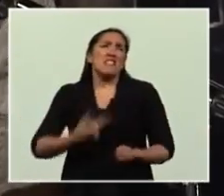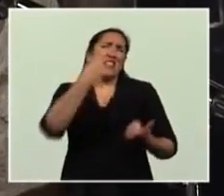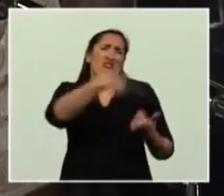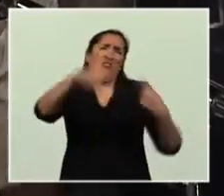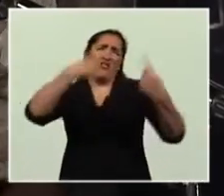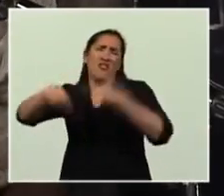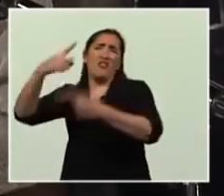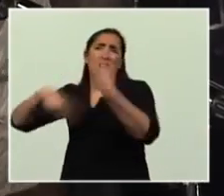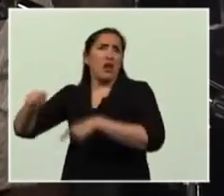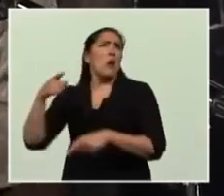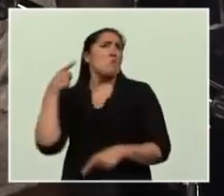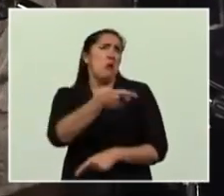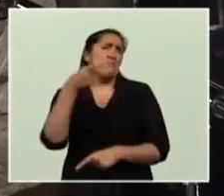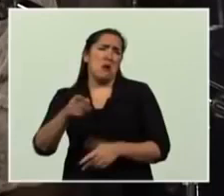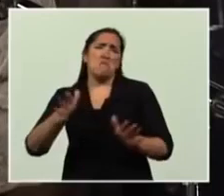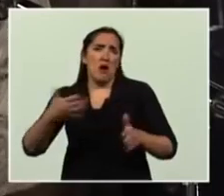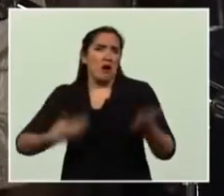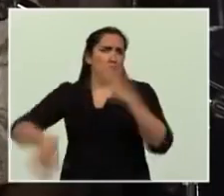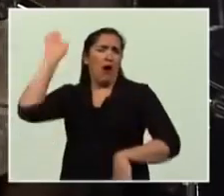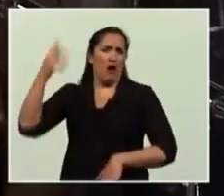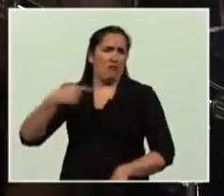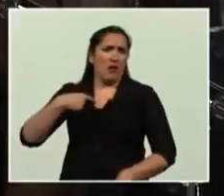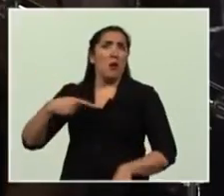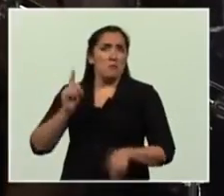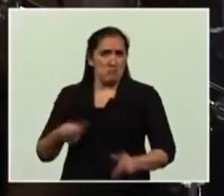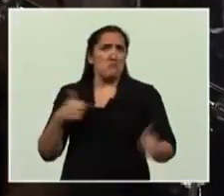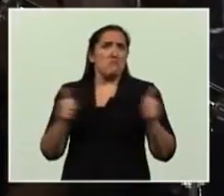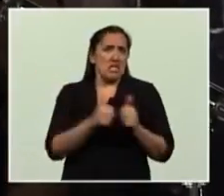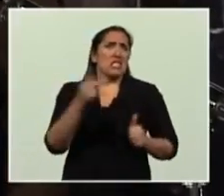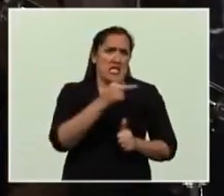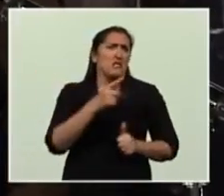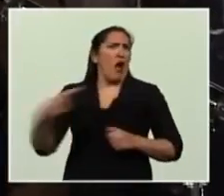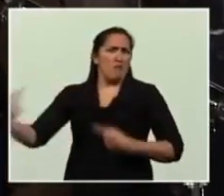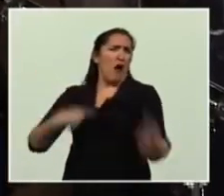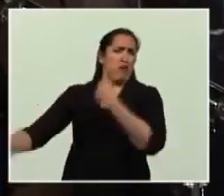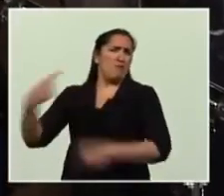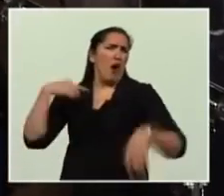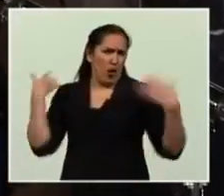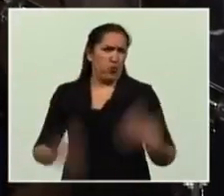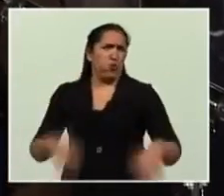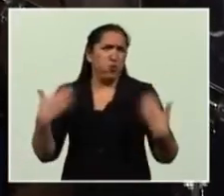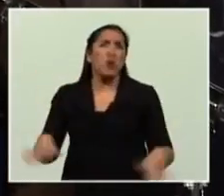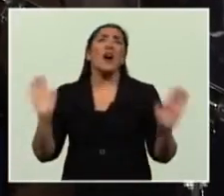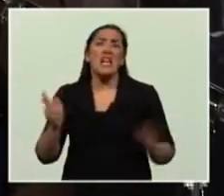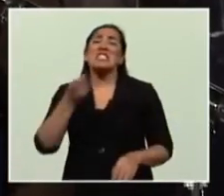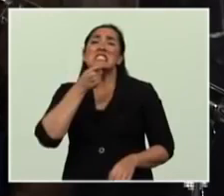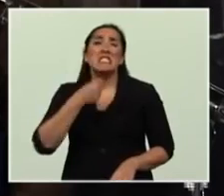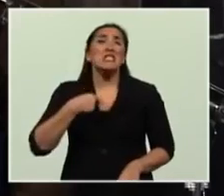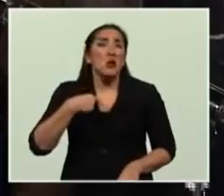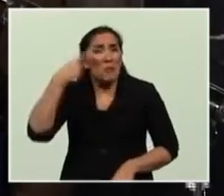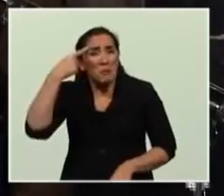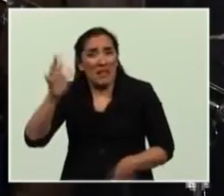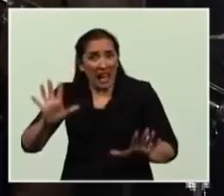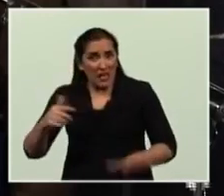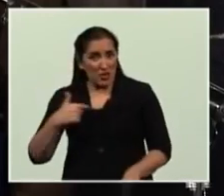Presidente, incluyendo a quien fuera mi compañero. Ustedes creen que si esta Presidenta creyera que la solución